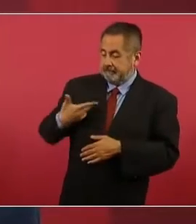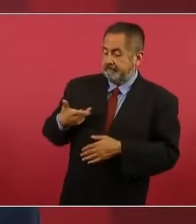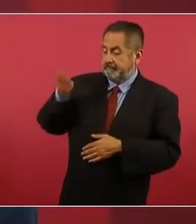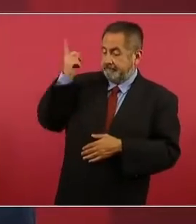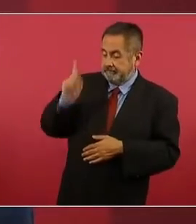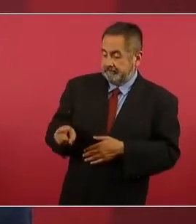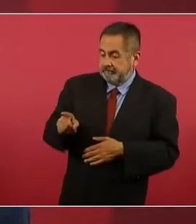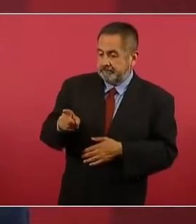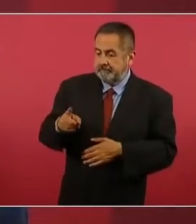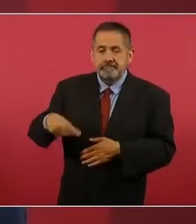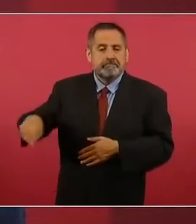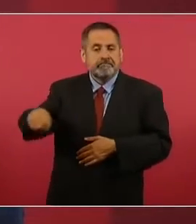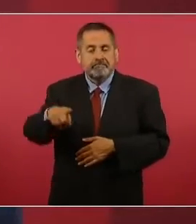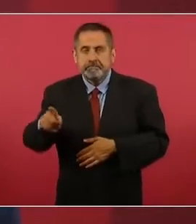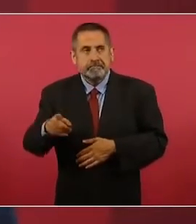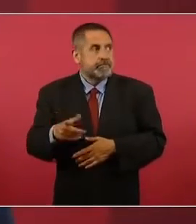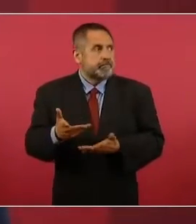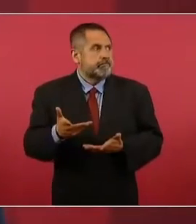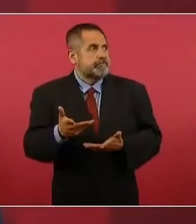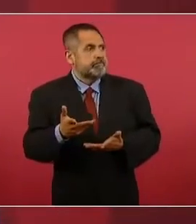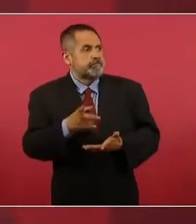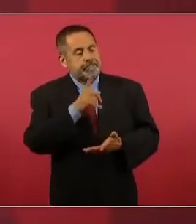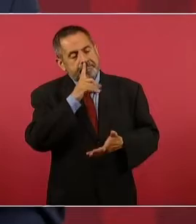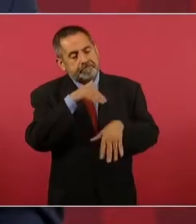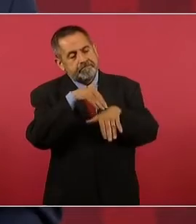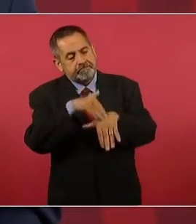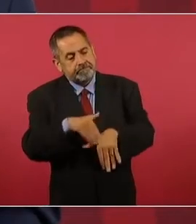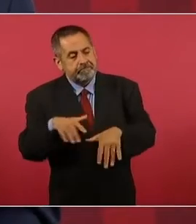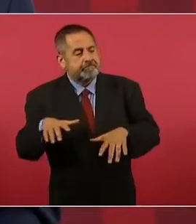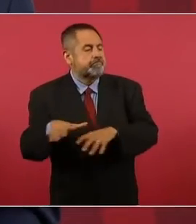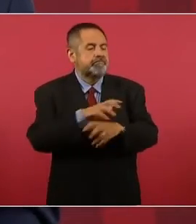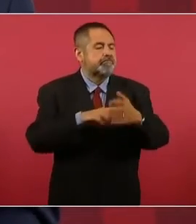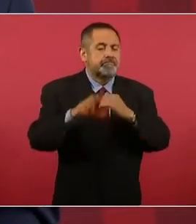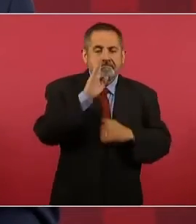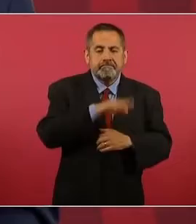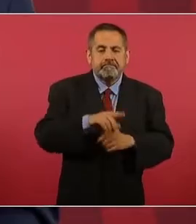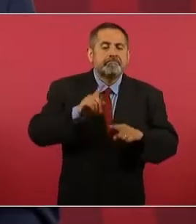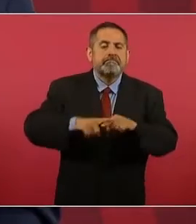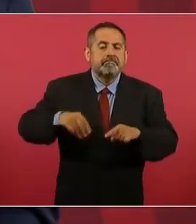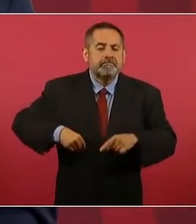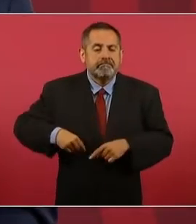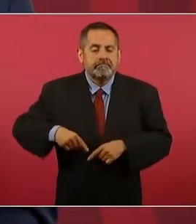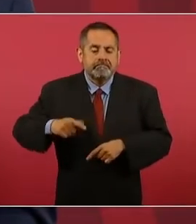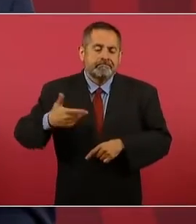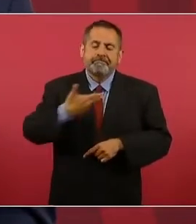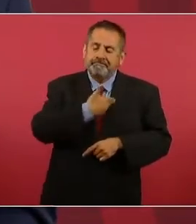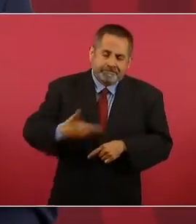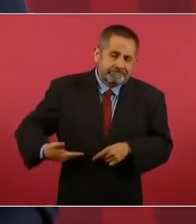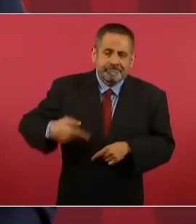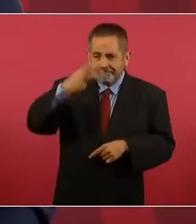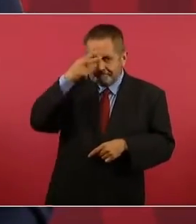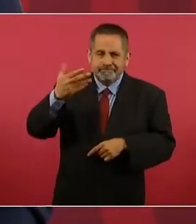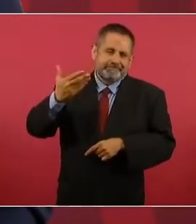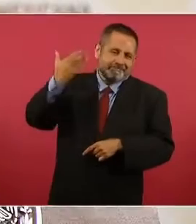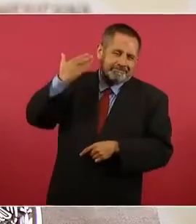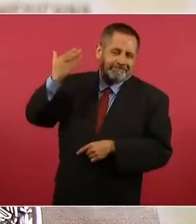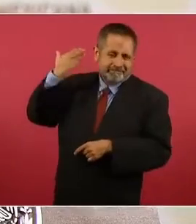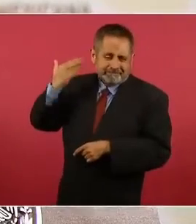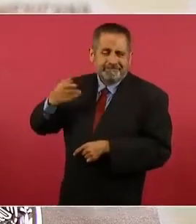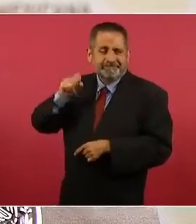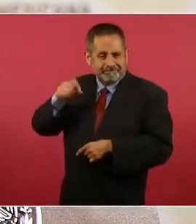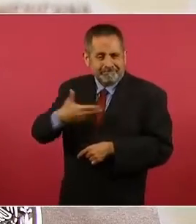de autoridades civiles y del presidente. Y la vez pasada